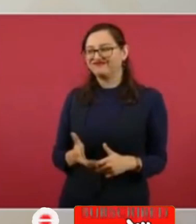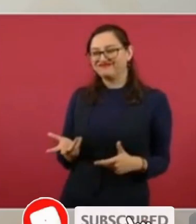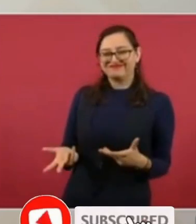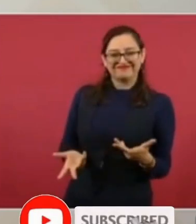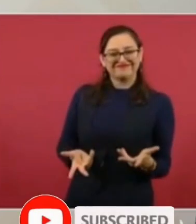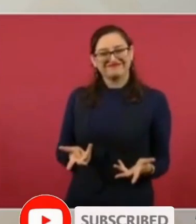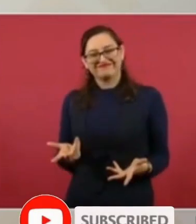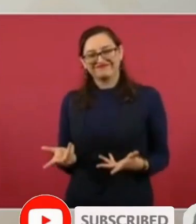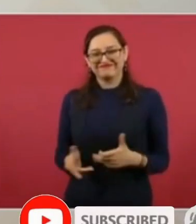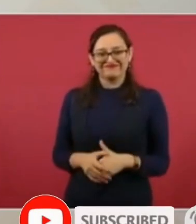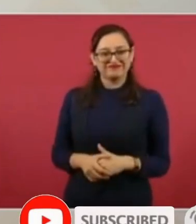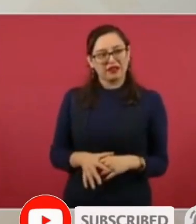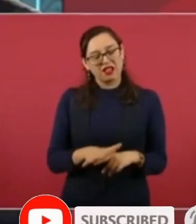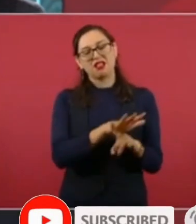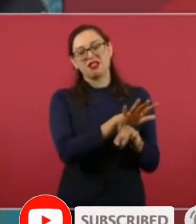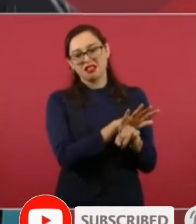trabajadores